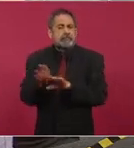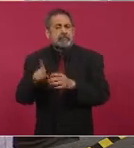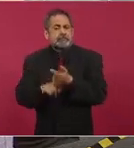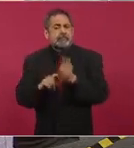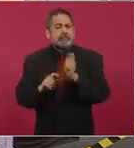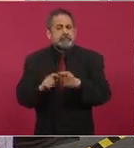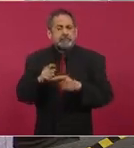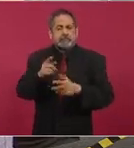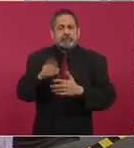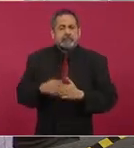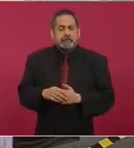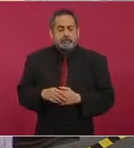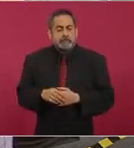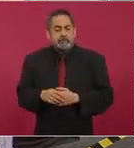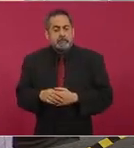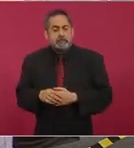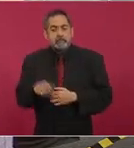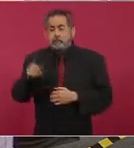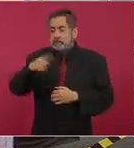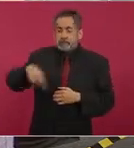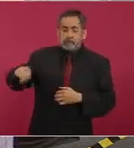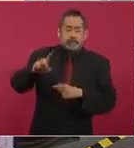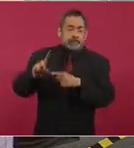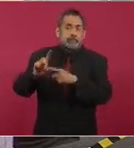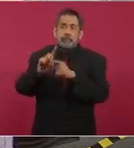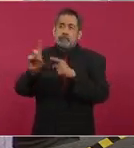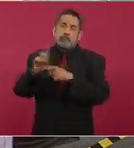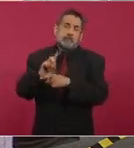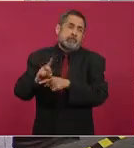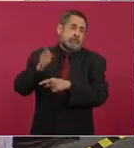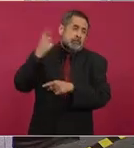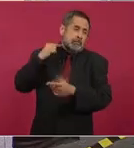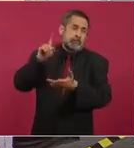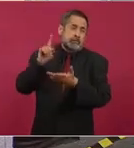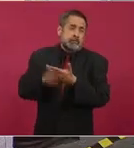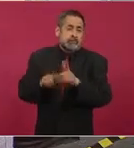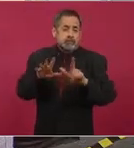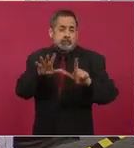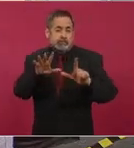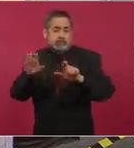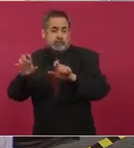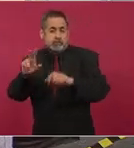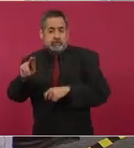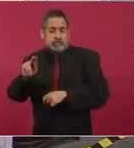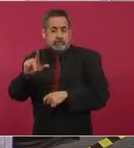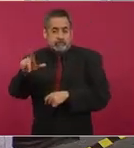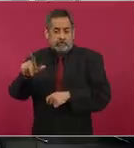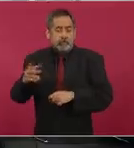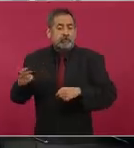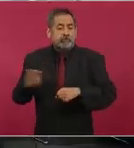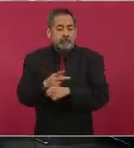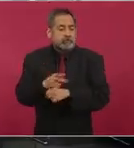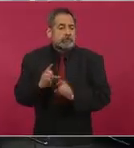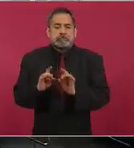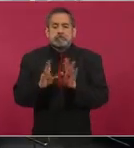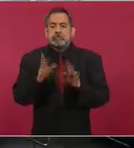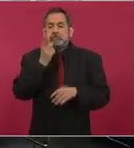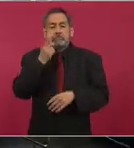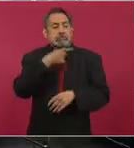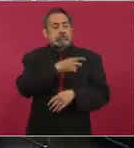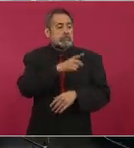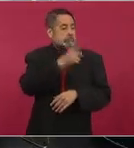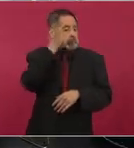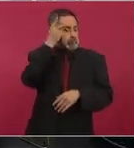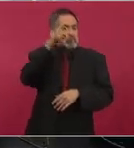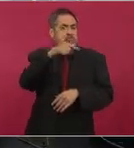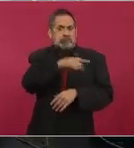ellos han estado ahí desde mil setecientos ochenta y siete y de pronto aparece un dueño que nadie